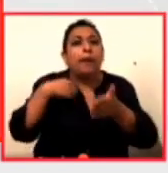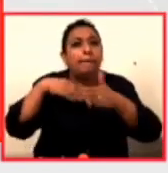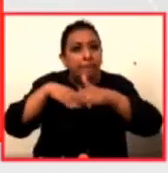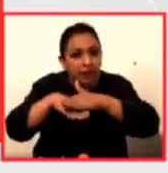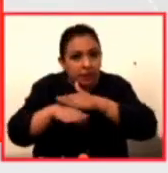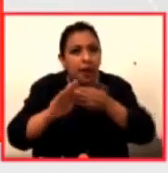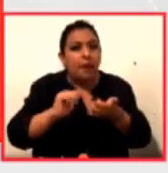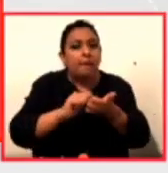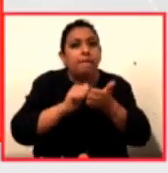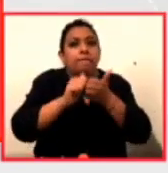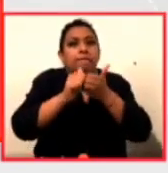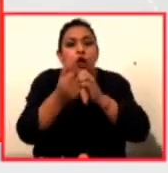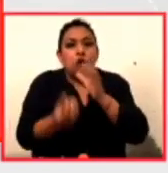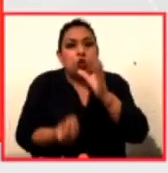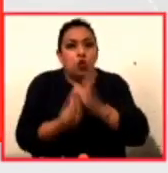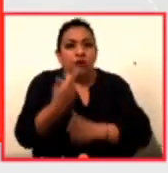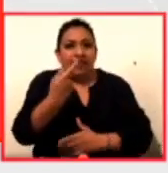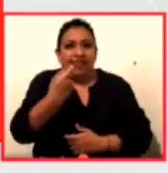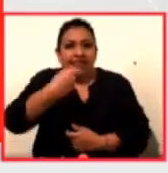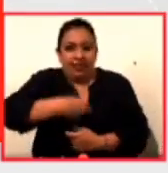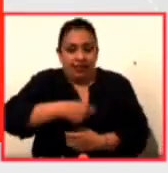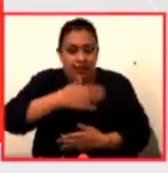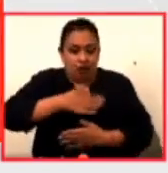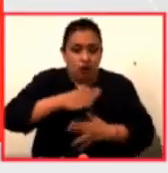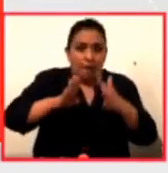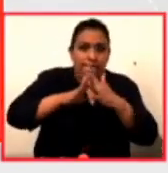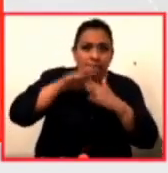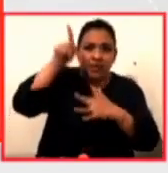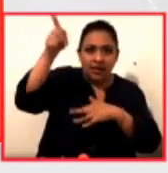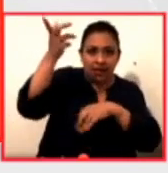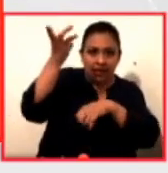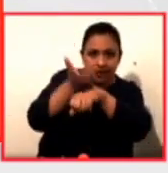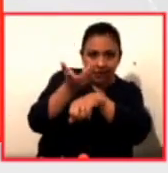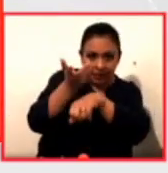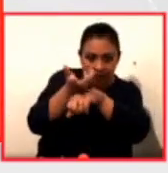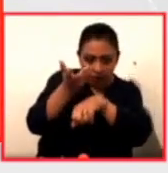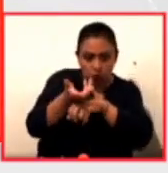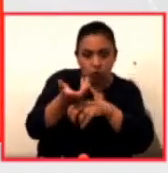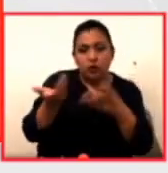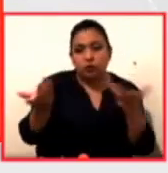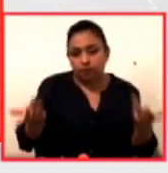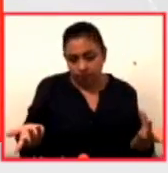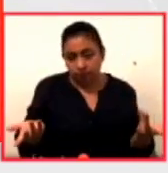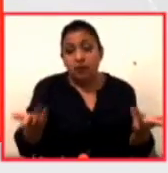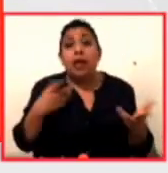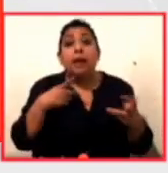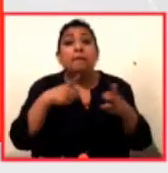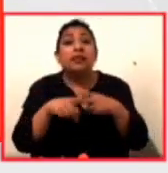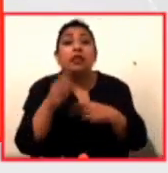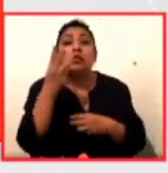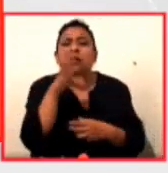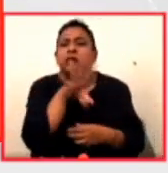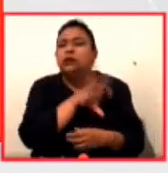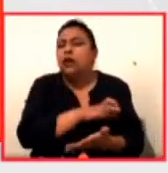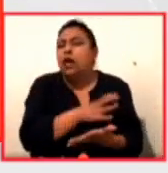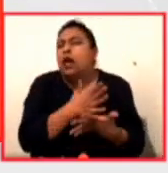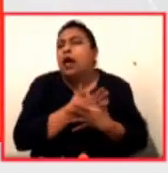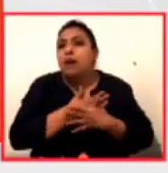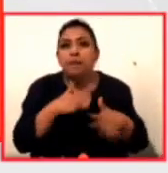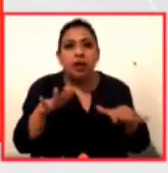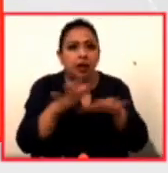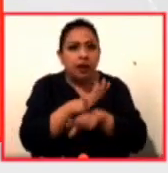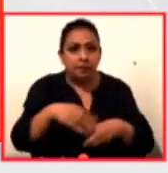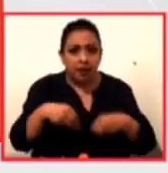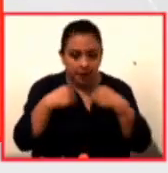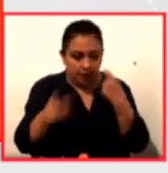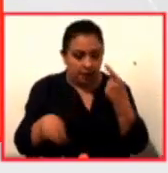proceso de nueva identidad como inmigrante en Estados Unidos. Entonces le surgieron tres pasiones que le cambiaron la vida. En